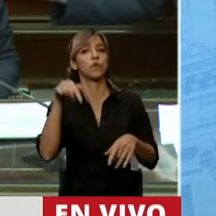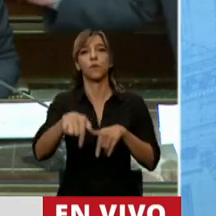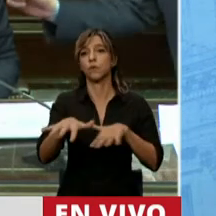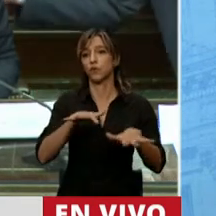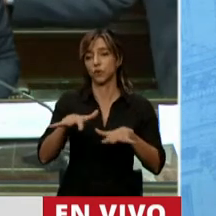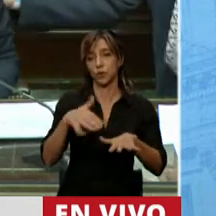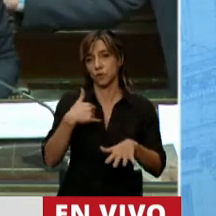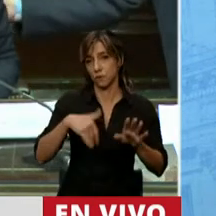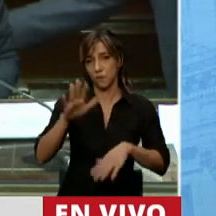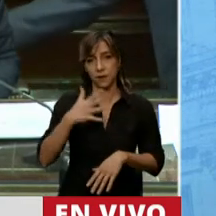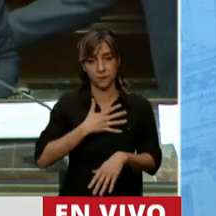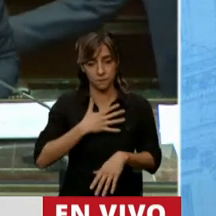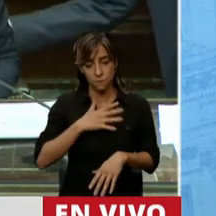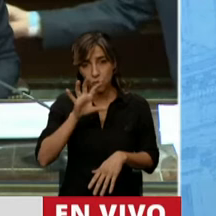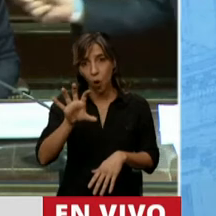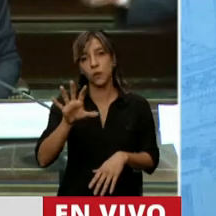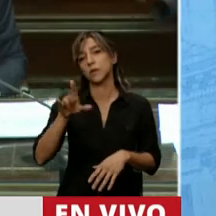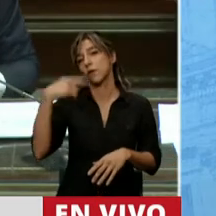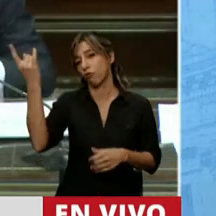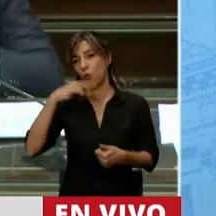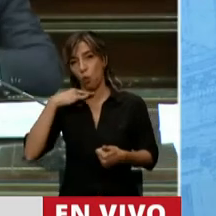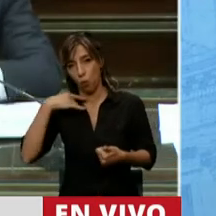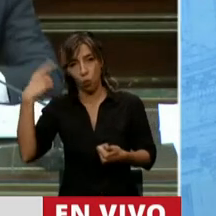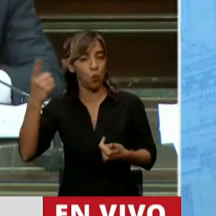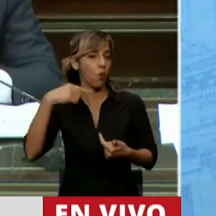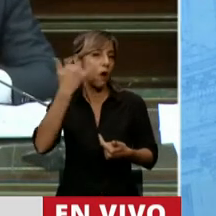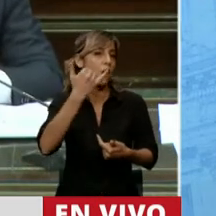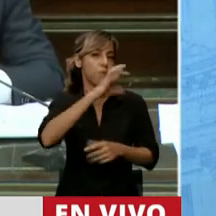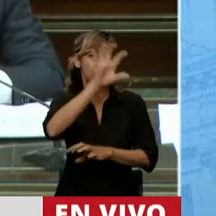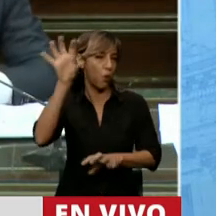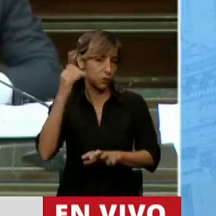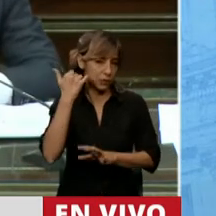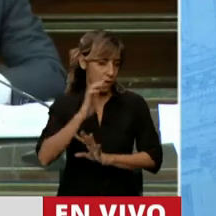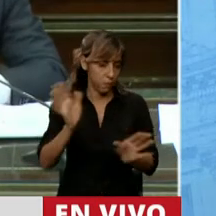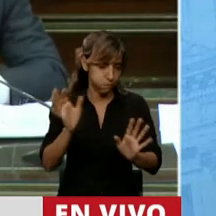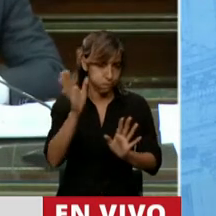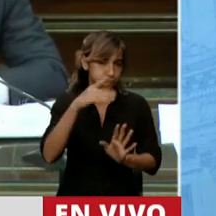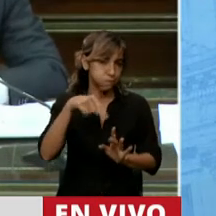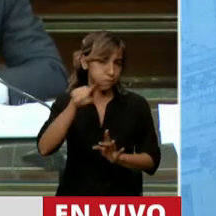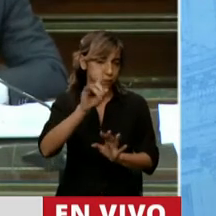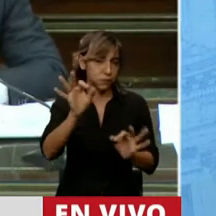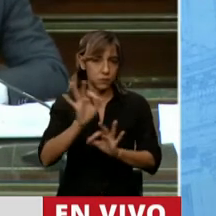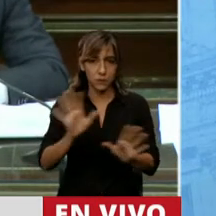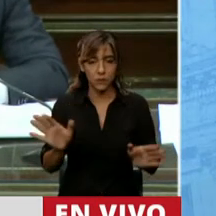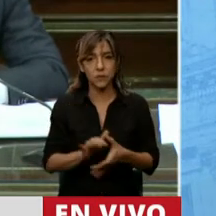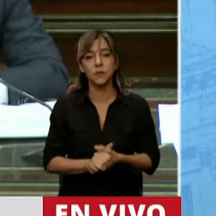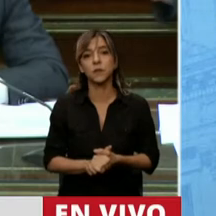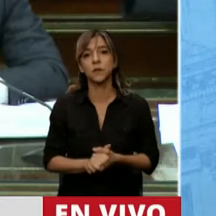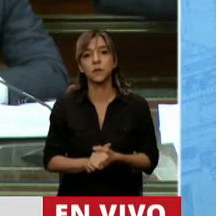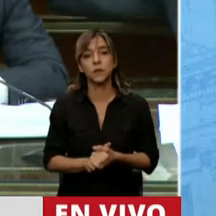provincia y en otras provincias, en Jujuy, bueno, en otras provincias, como dije, de casos abejantes de personas